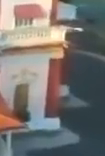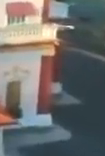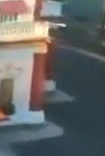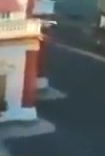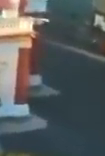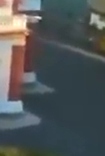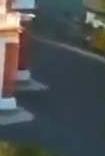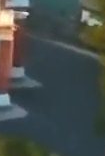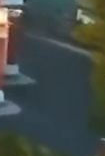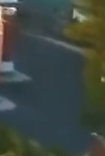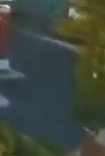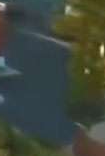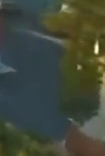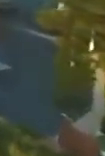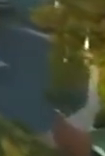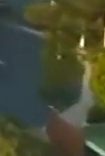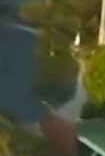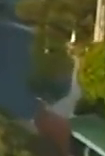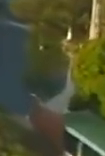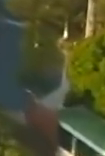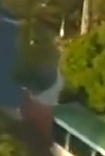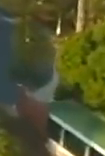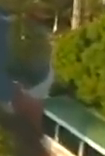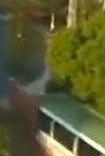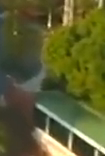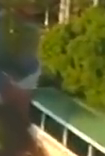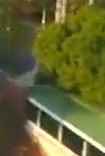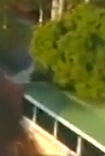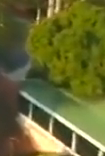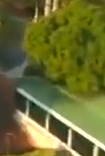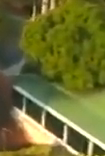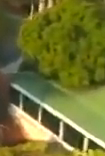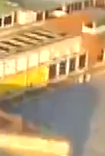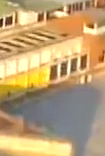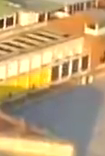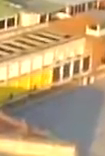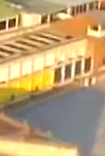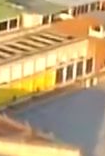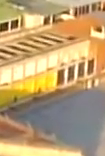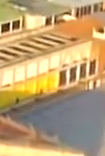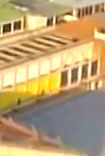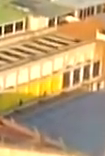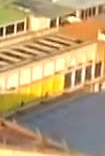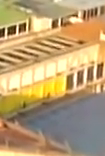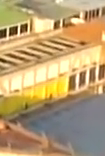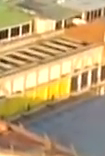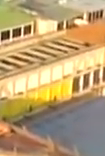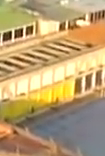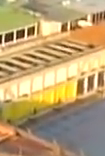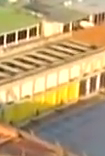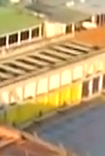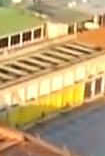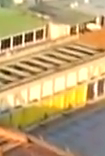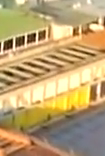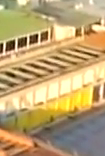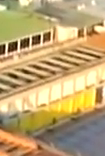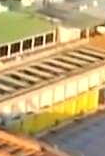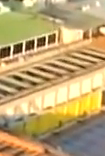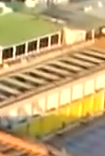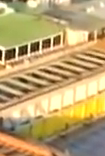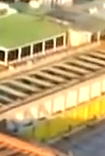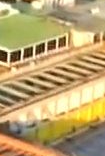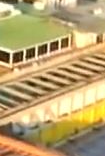encuentro fructífero entre el presidente de la República Bolivariana de Venezuela, Nicolás Maduro Moros, los integrantes